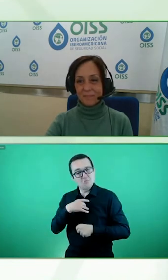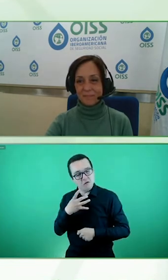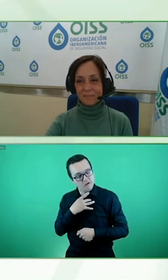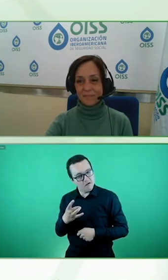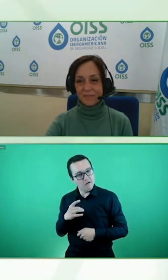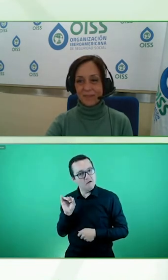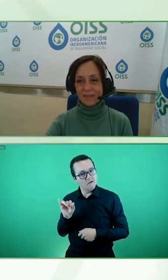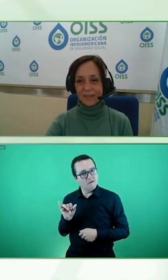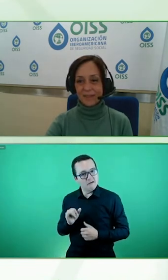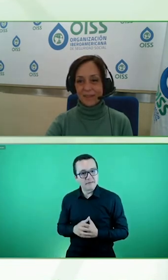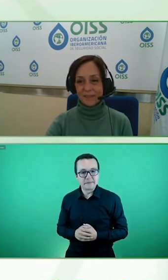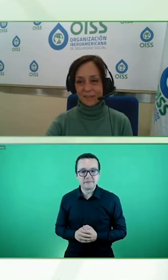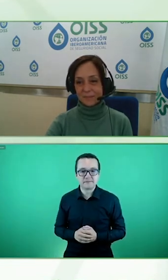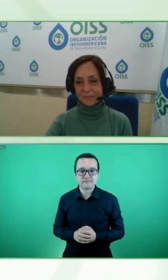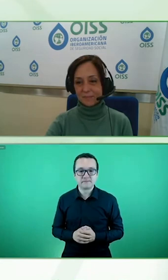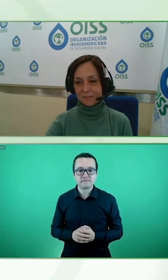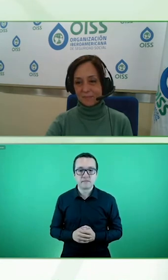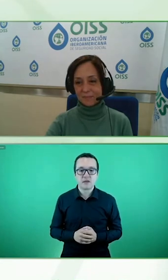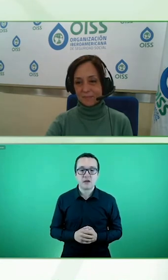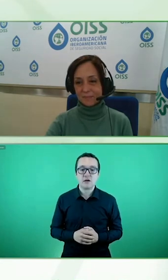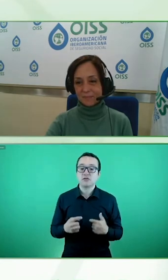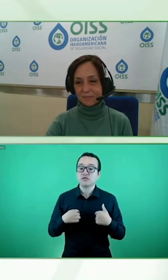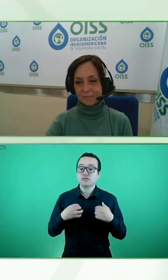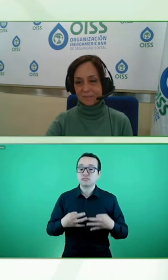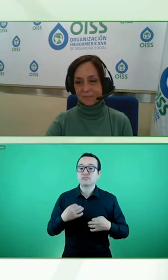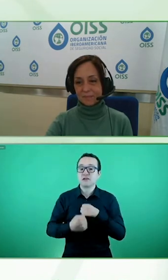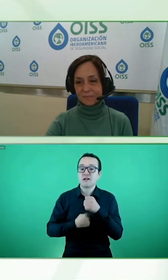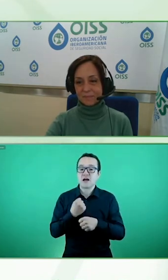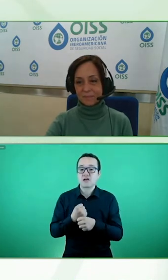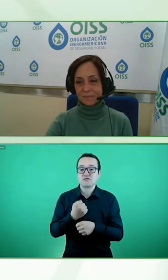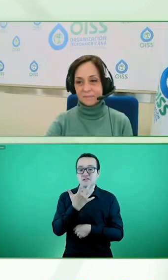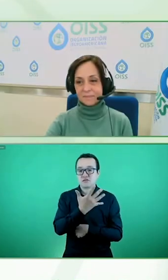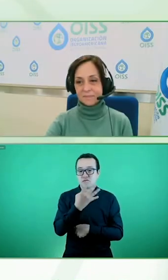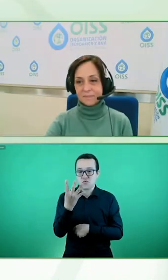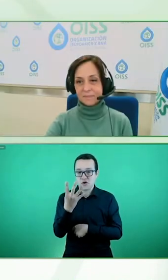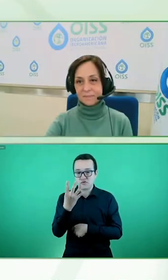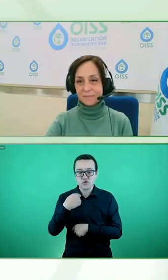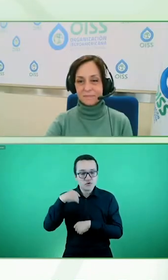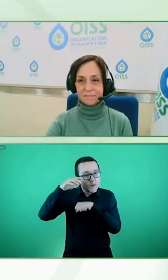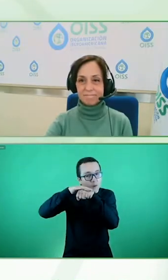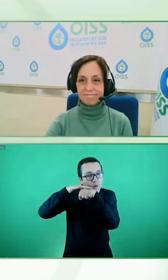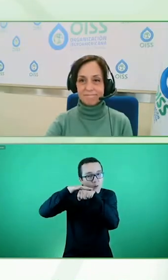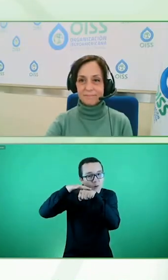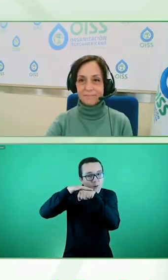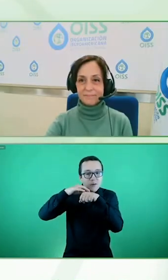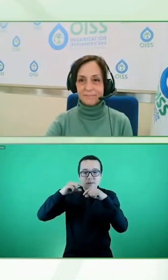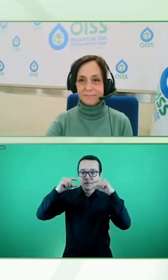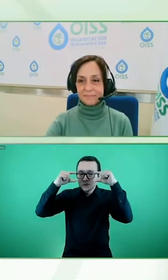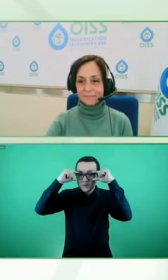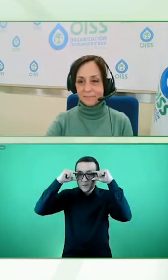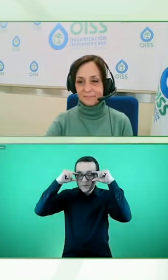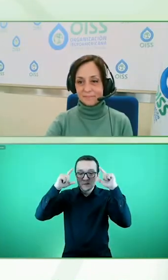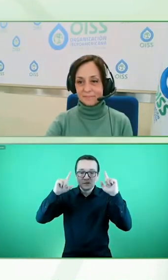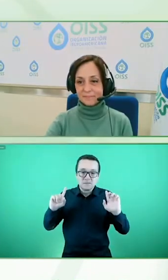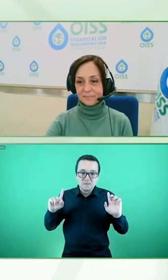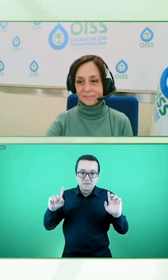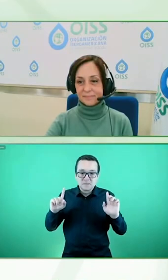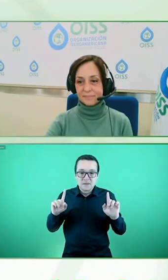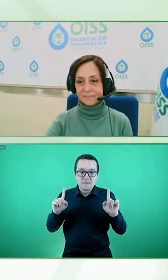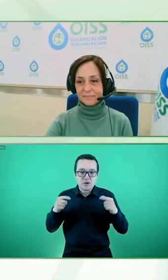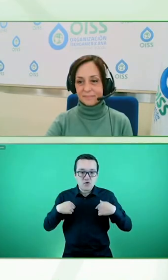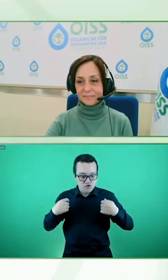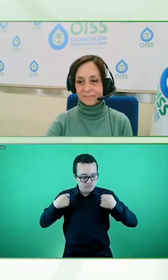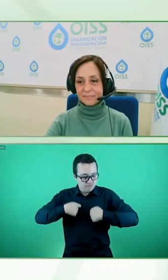Tengo 54 años, poco pelo, uso lentes y hoy día estoy con un traje oscuro.